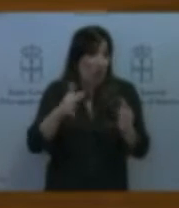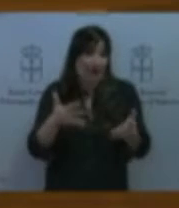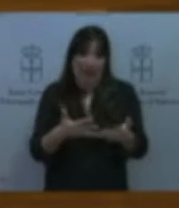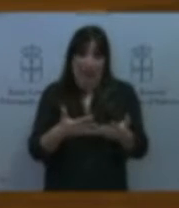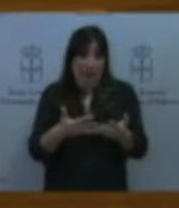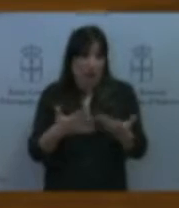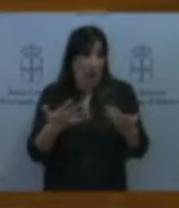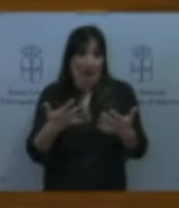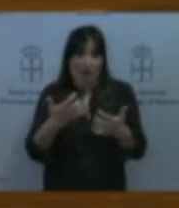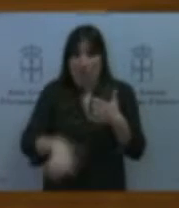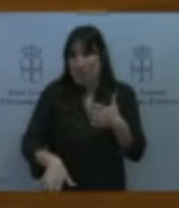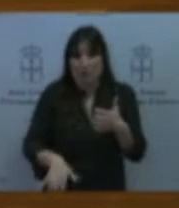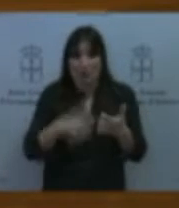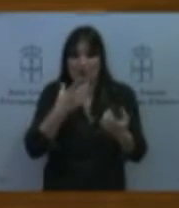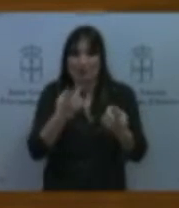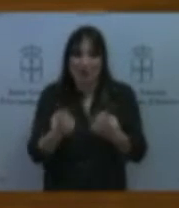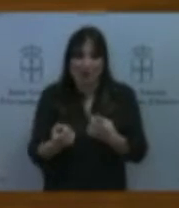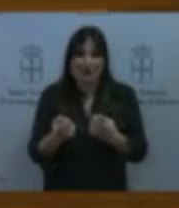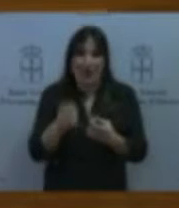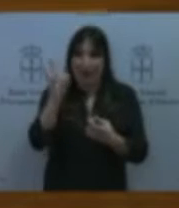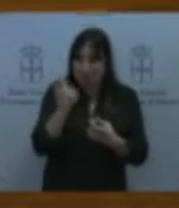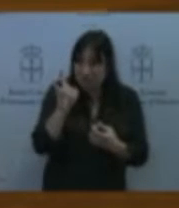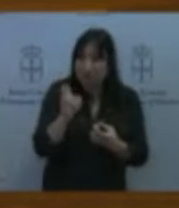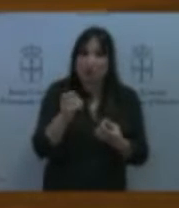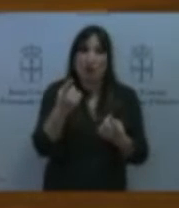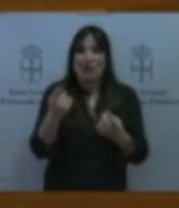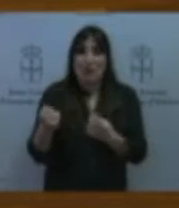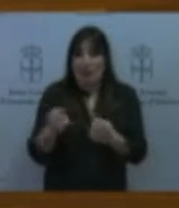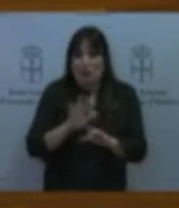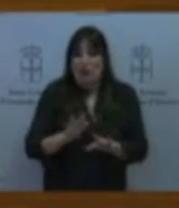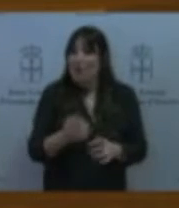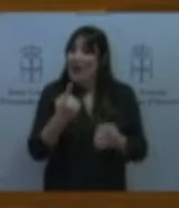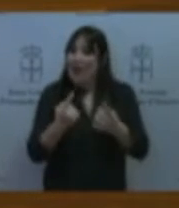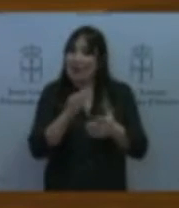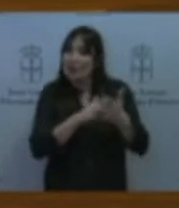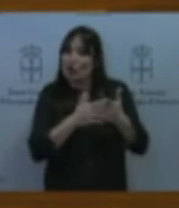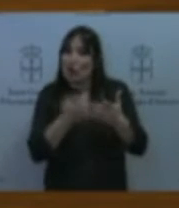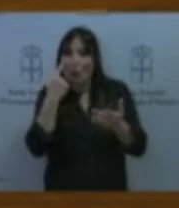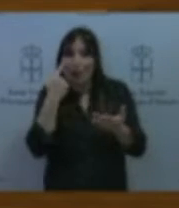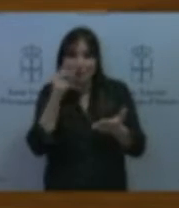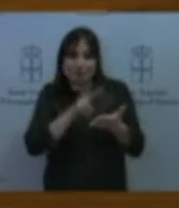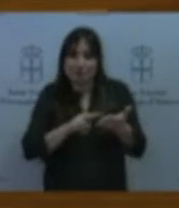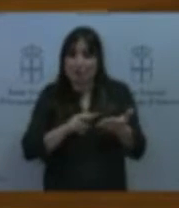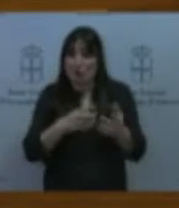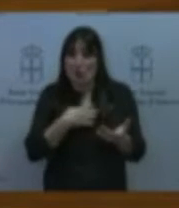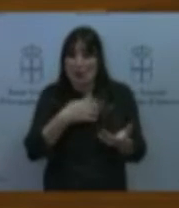que no siempre se encuentran disponibles con lo cual nos encontramos conectividad en el medio rural con que